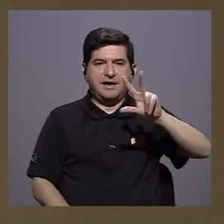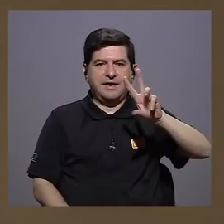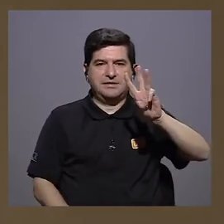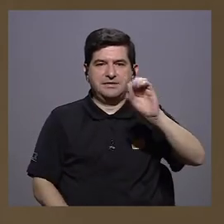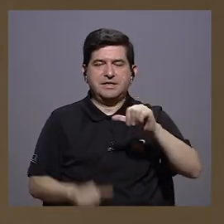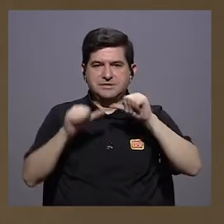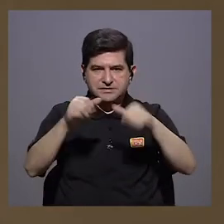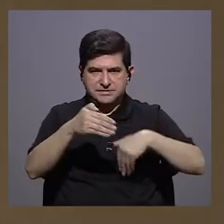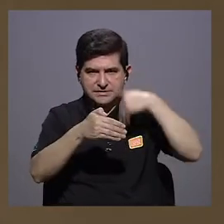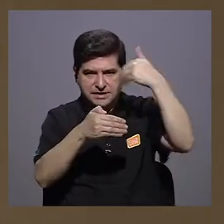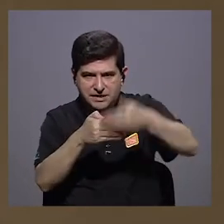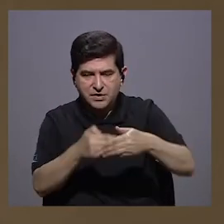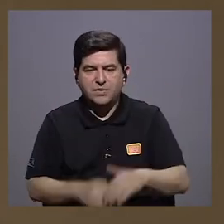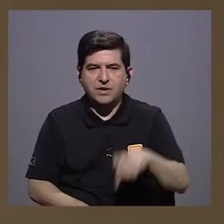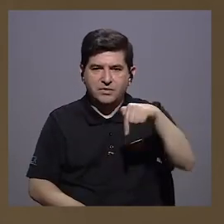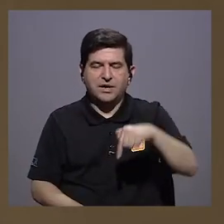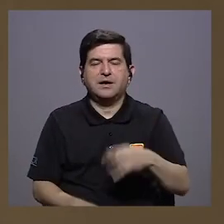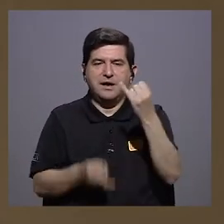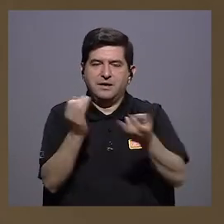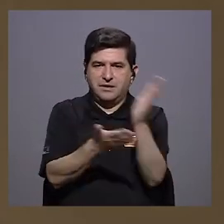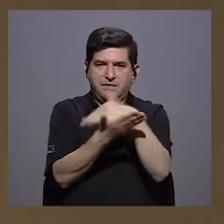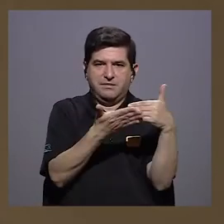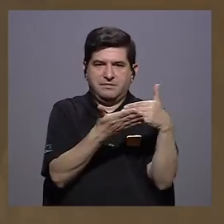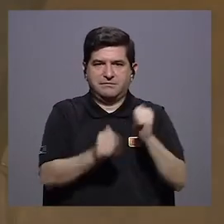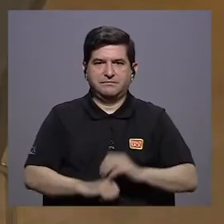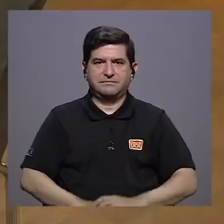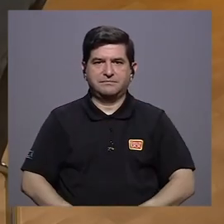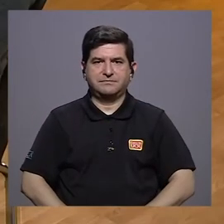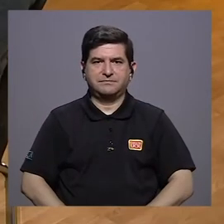360, ya casi regresamos para nuestro último bloque.